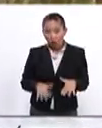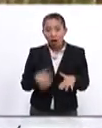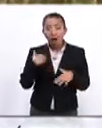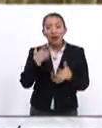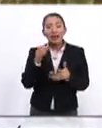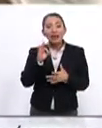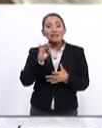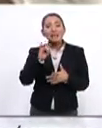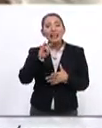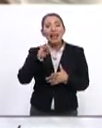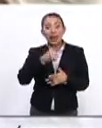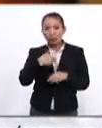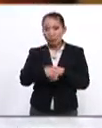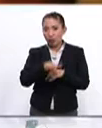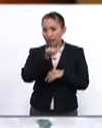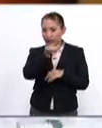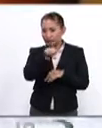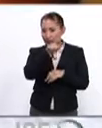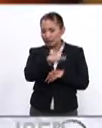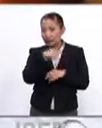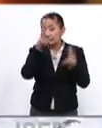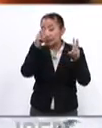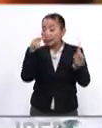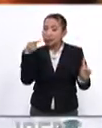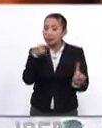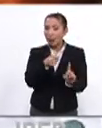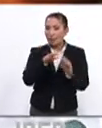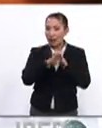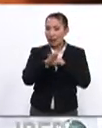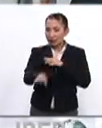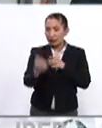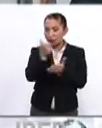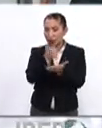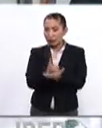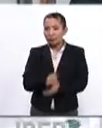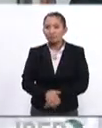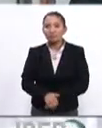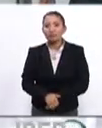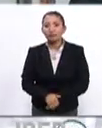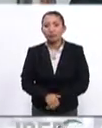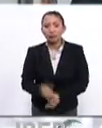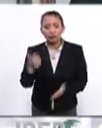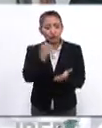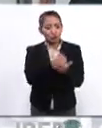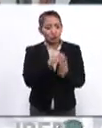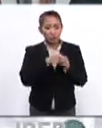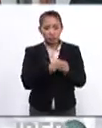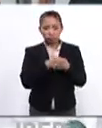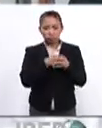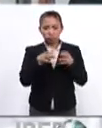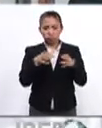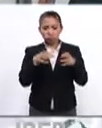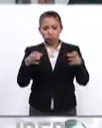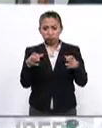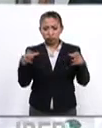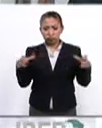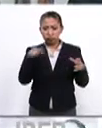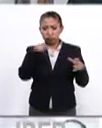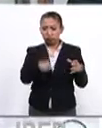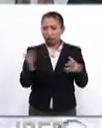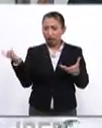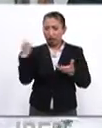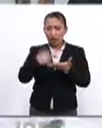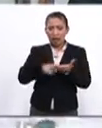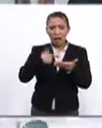ordinaria del FILAC la número 16 el tema será migración y ciudad la urbanización creciente de